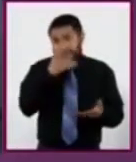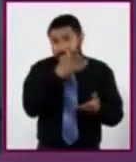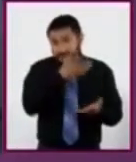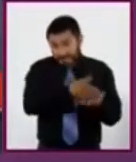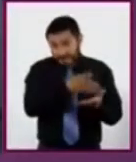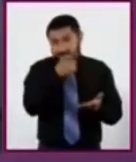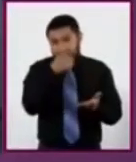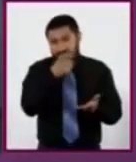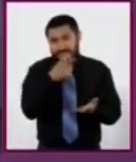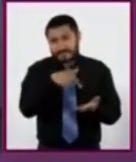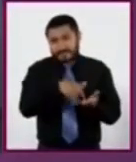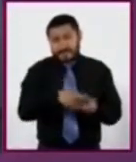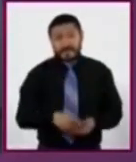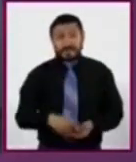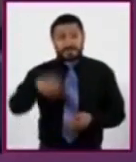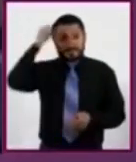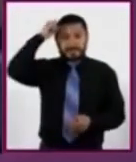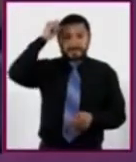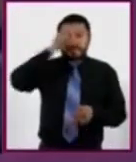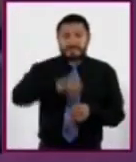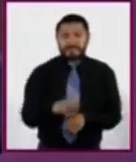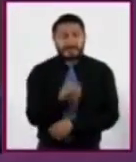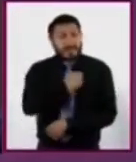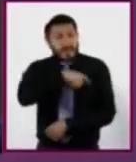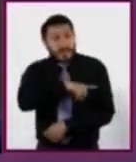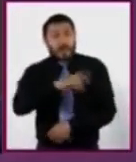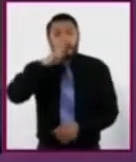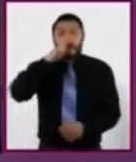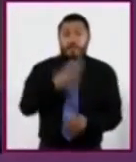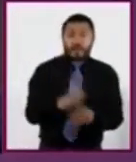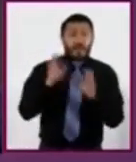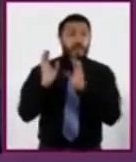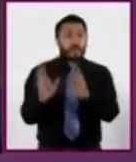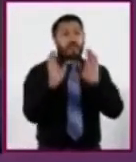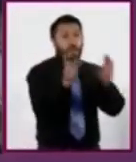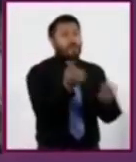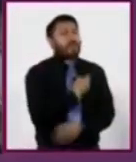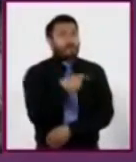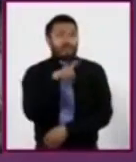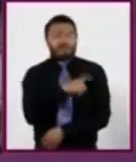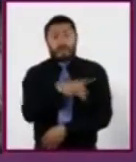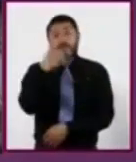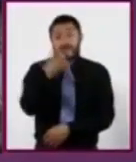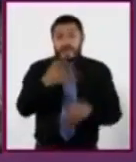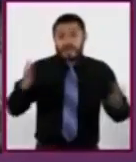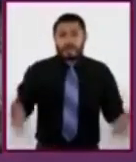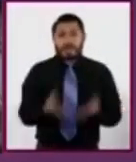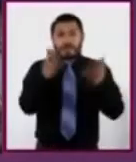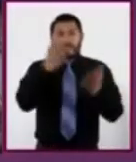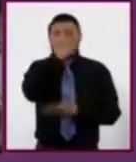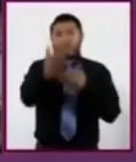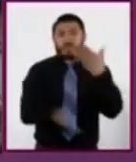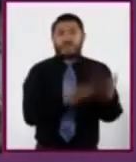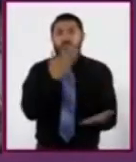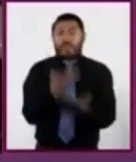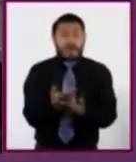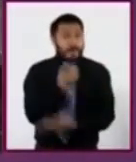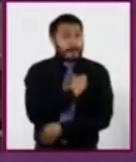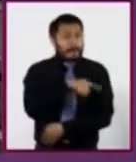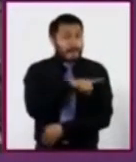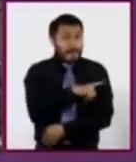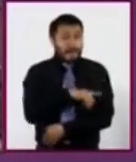La Secretaría de Salud es la responsable del cuidado de la salud y la promoción de los servicios sanitarios.